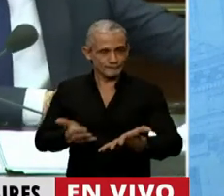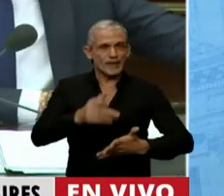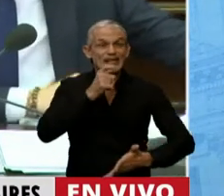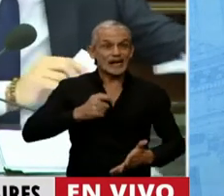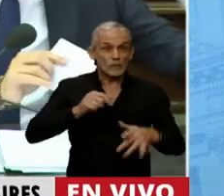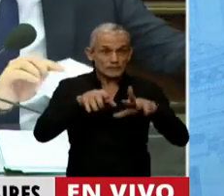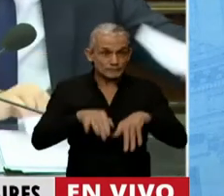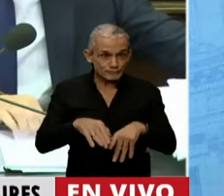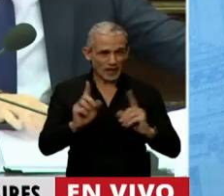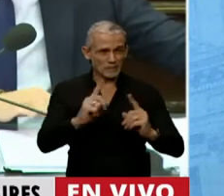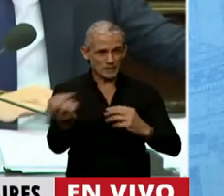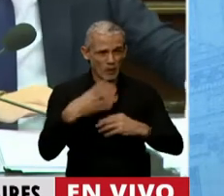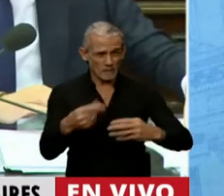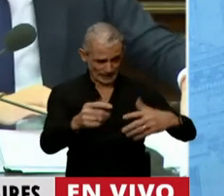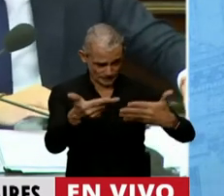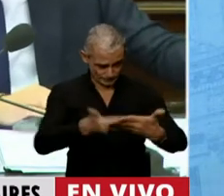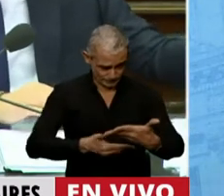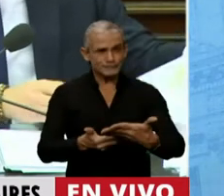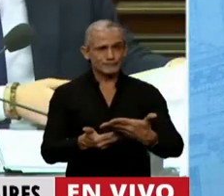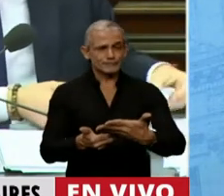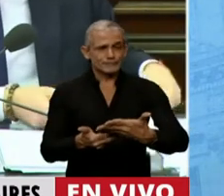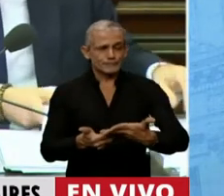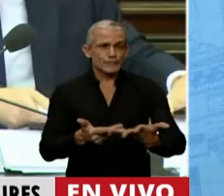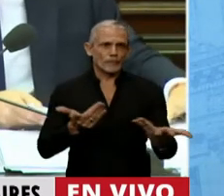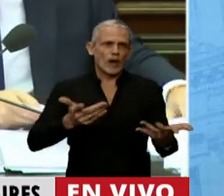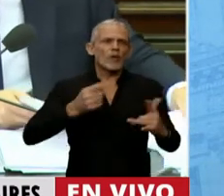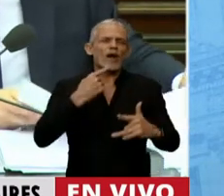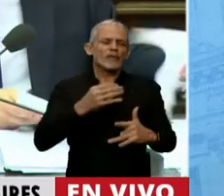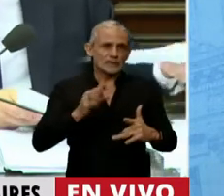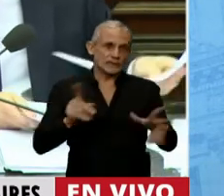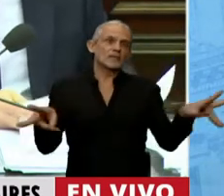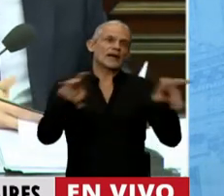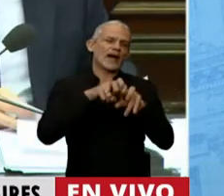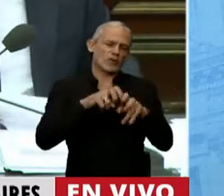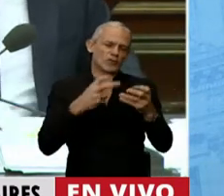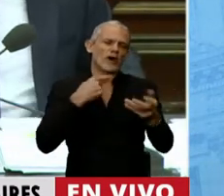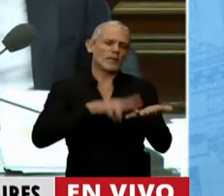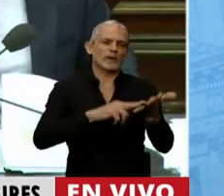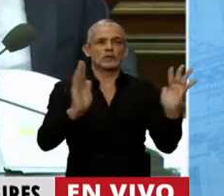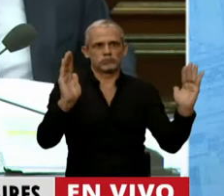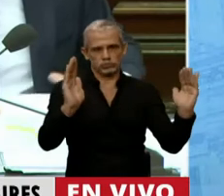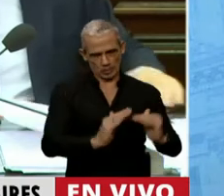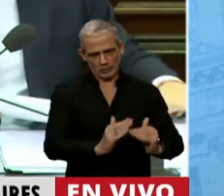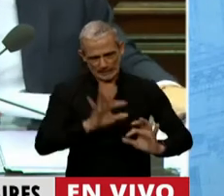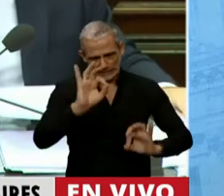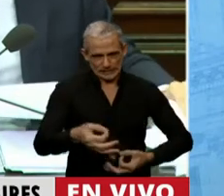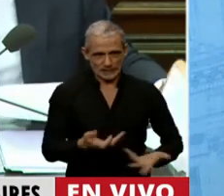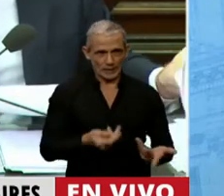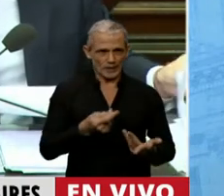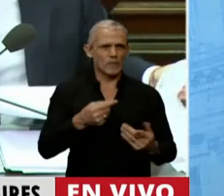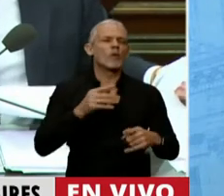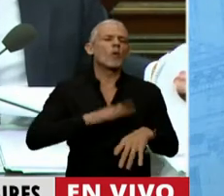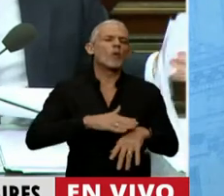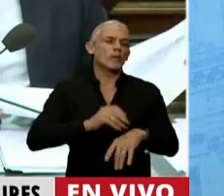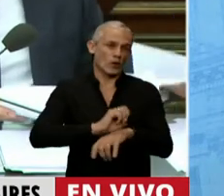respuestas se reconoce que, algo que es obvio, que ha caído brutalmente la recaudación fiscal, no sólo fruto de la pandemia,